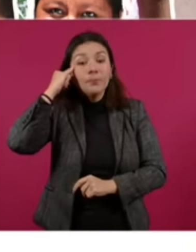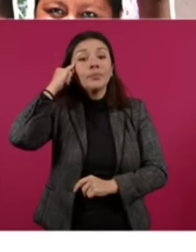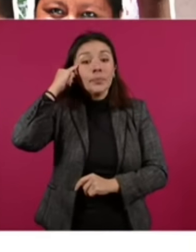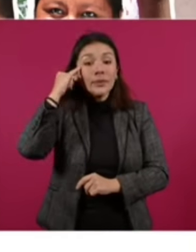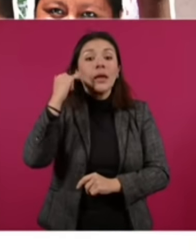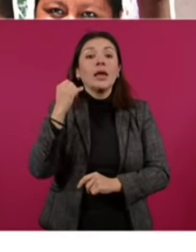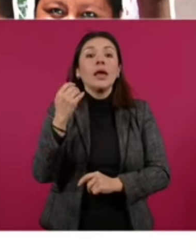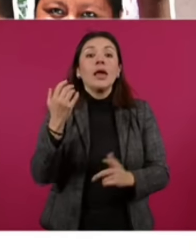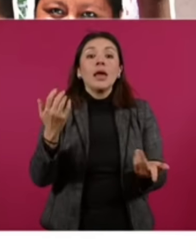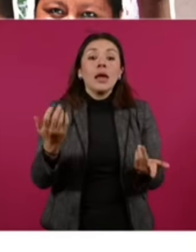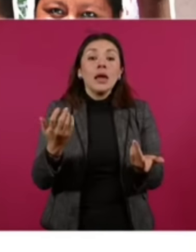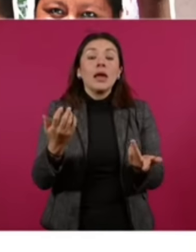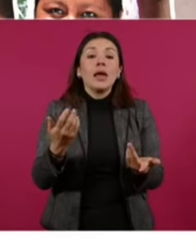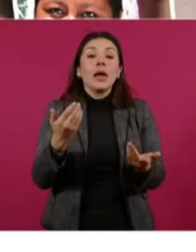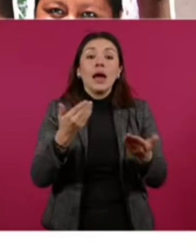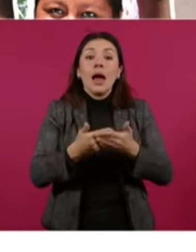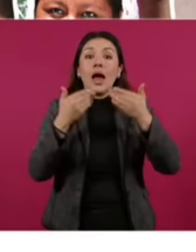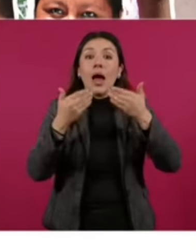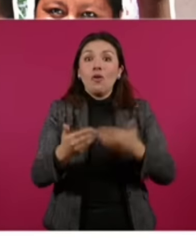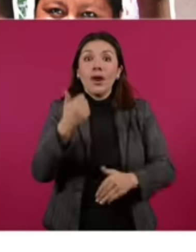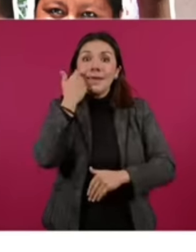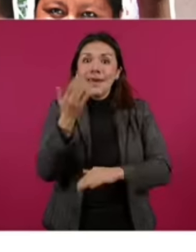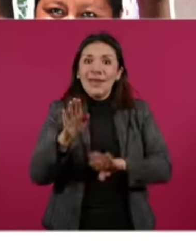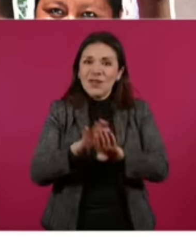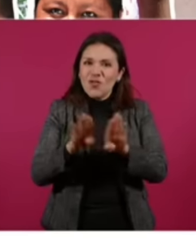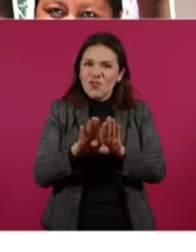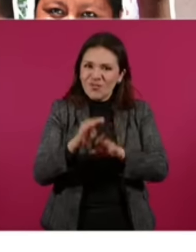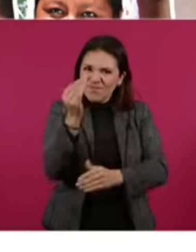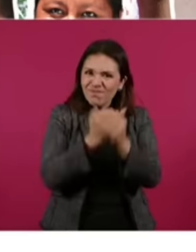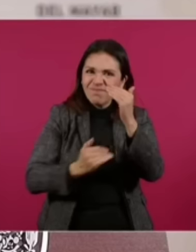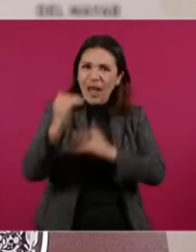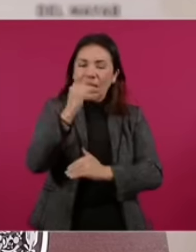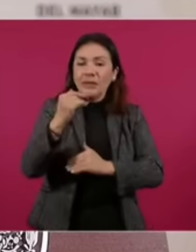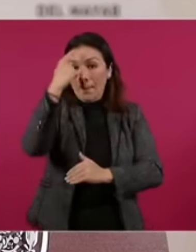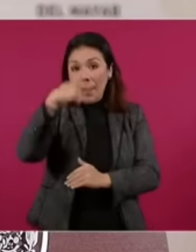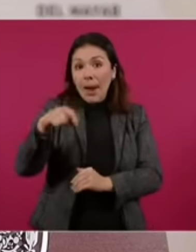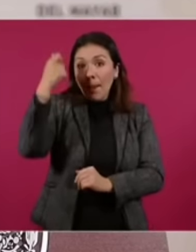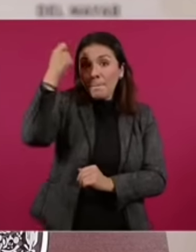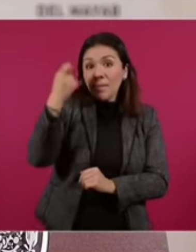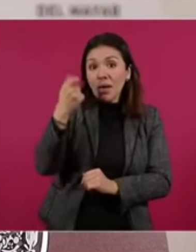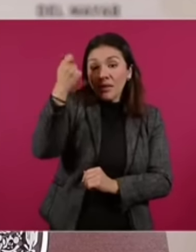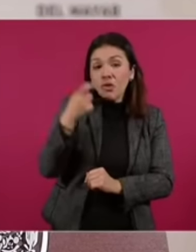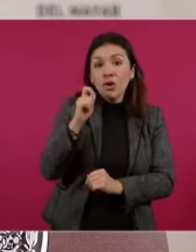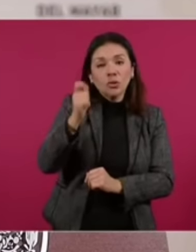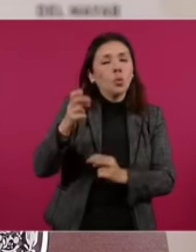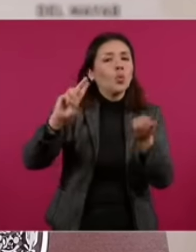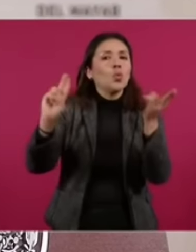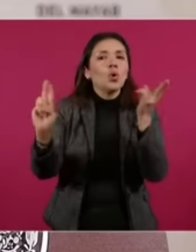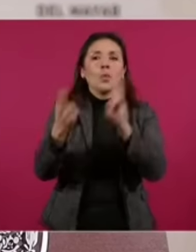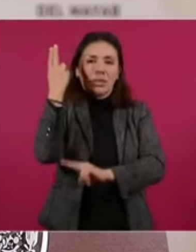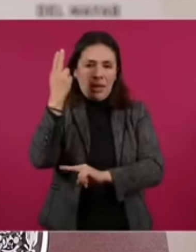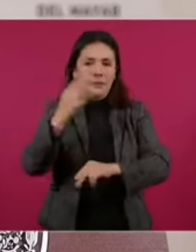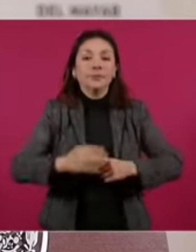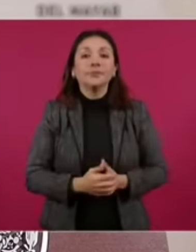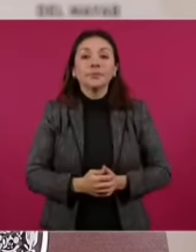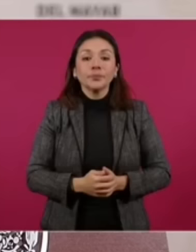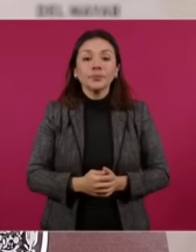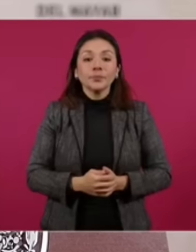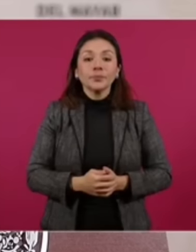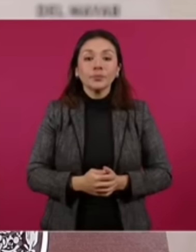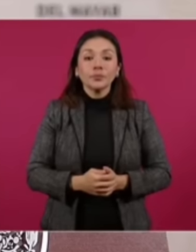que se da un avance muy importante para que esta pensión sea universal. Adelante.